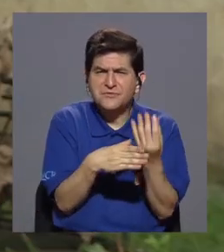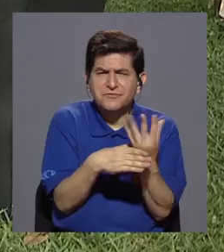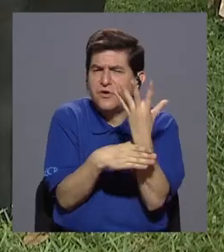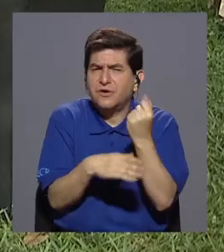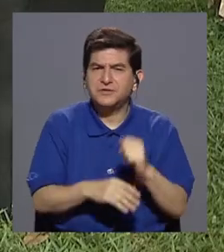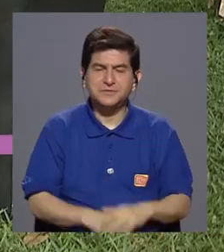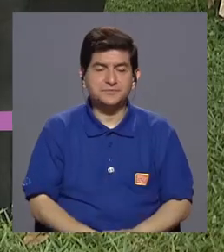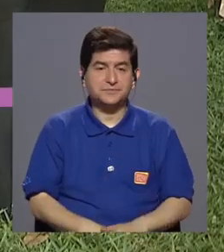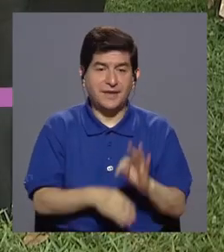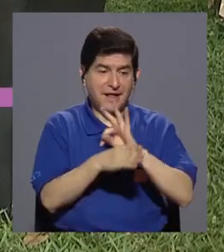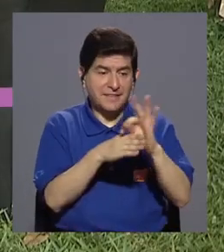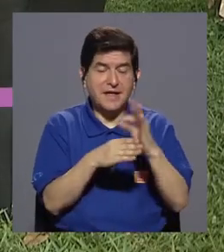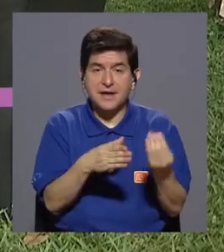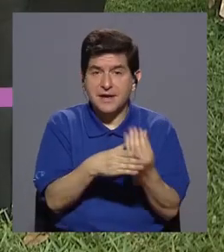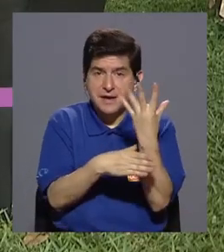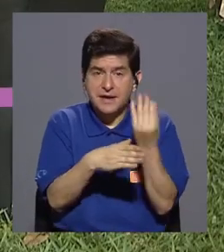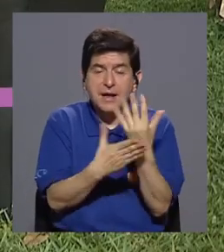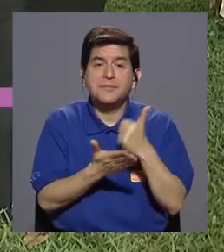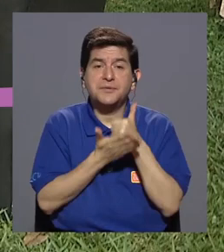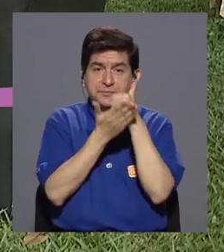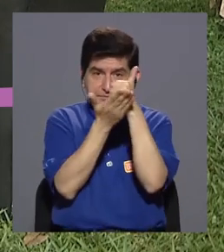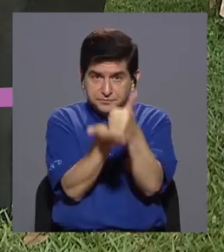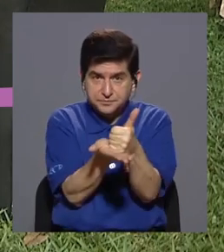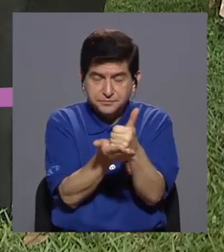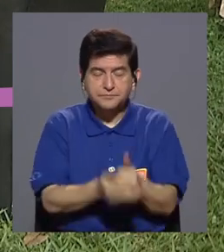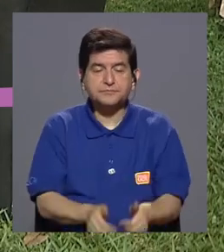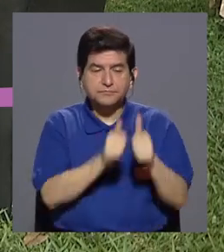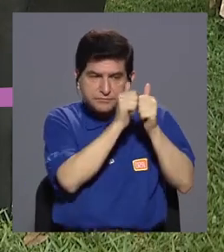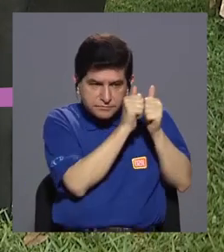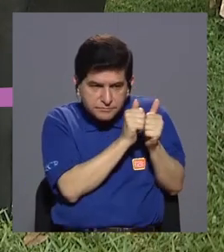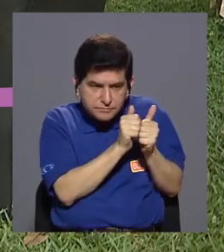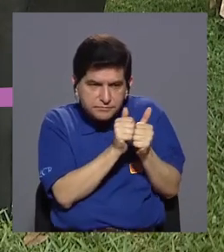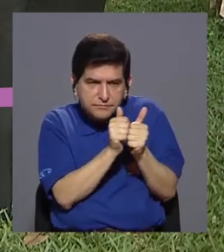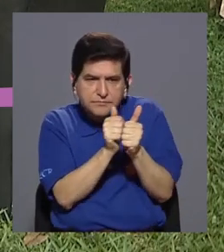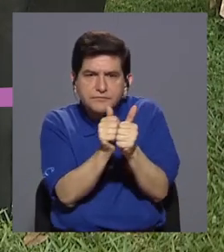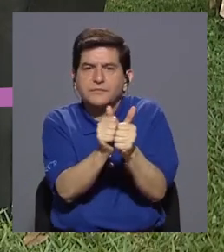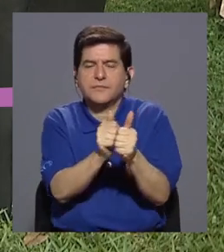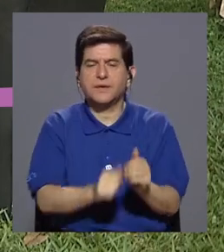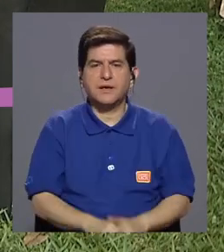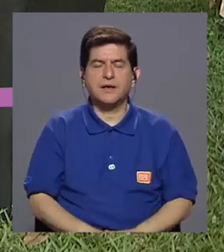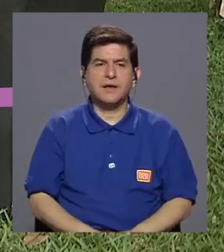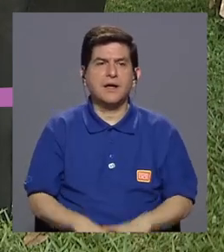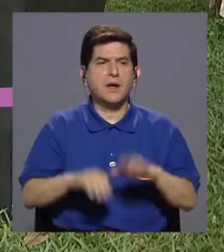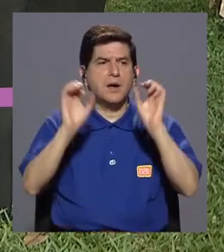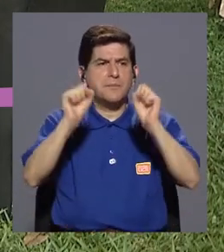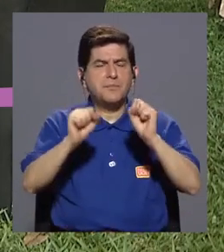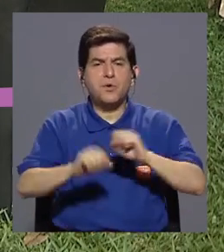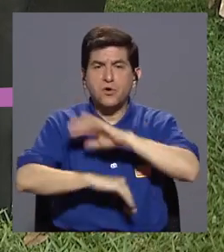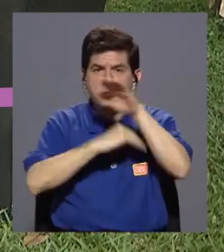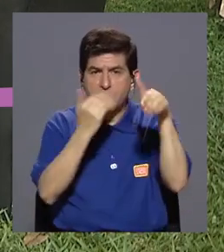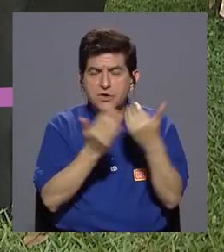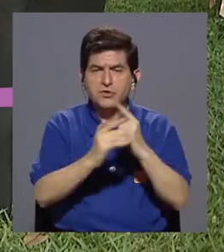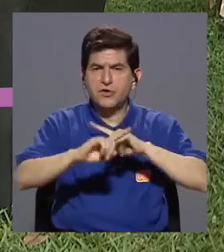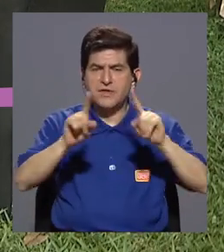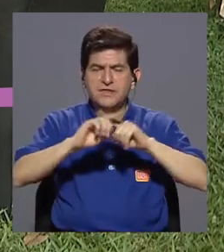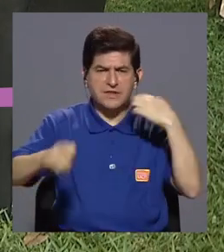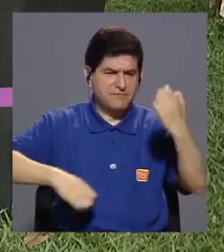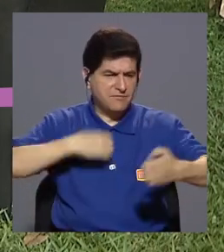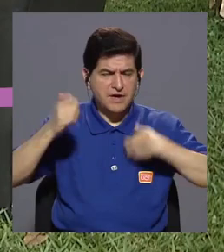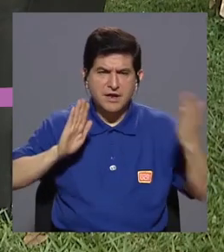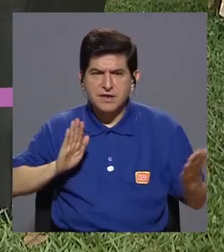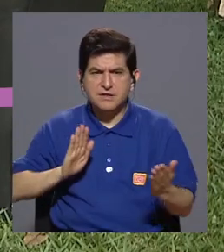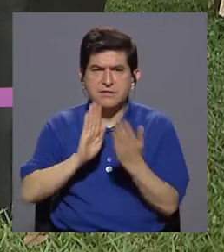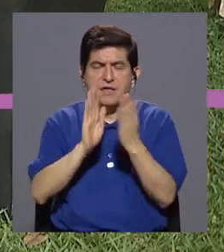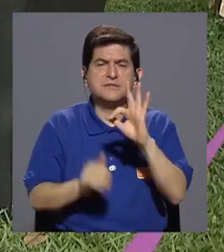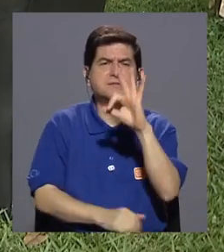La terapia floral nos ayuda, nos acompaña a poder navegar por todas estas emociones